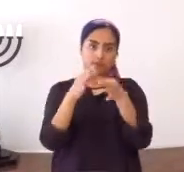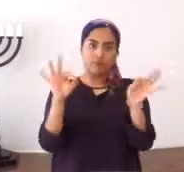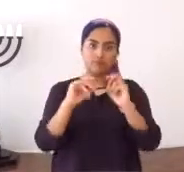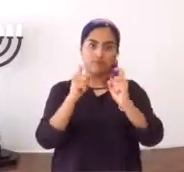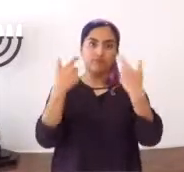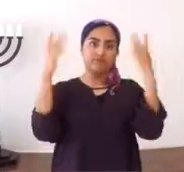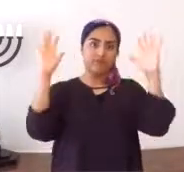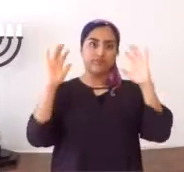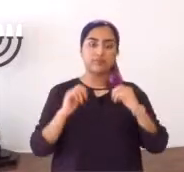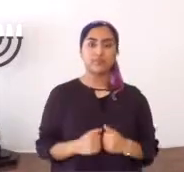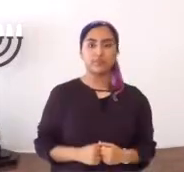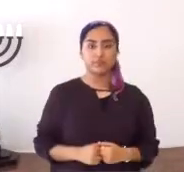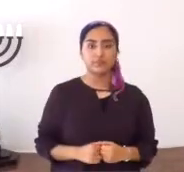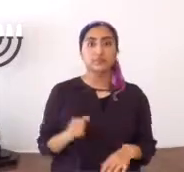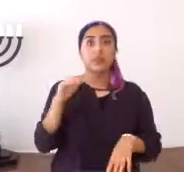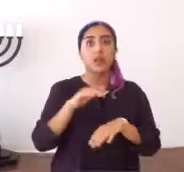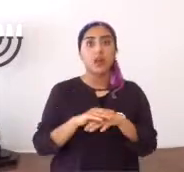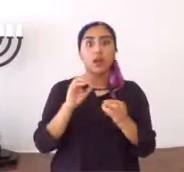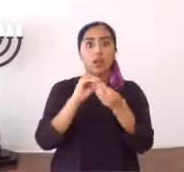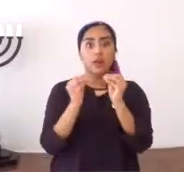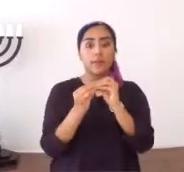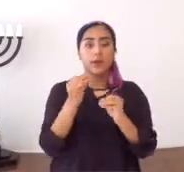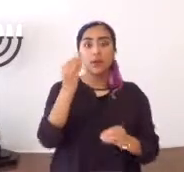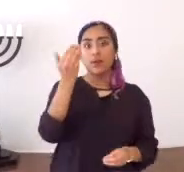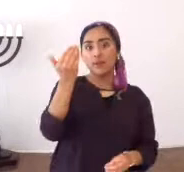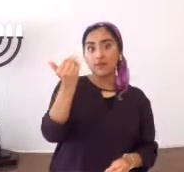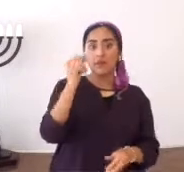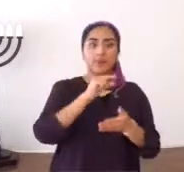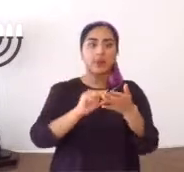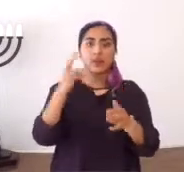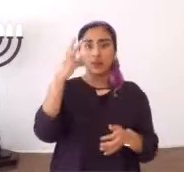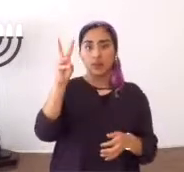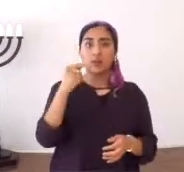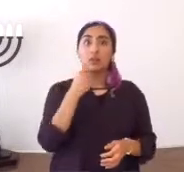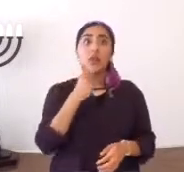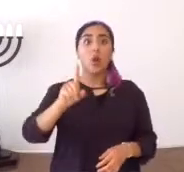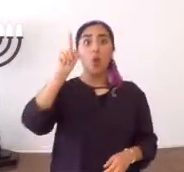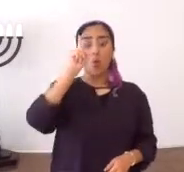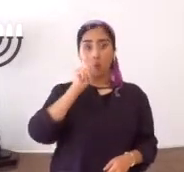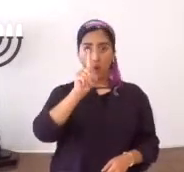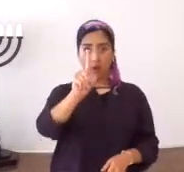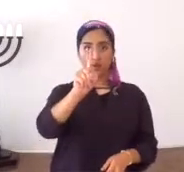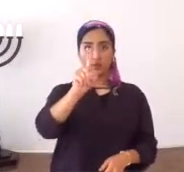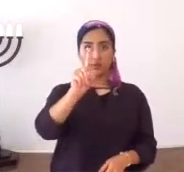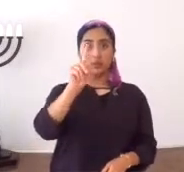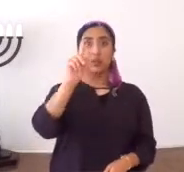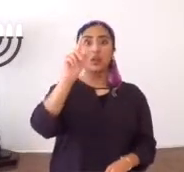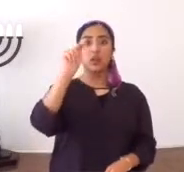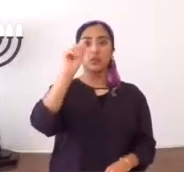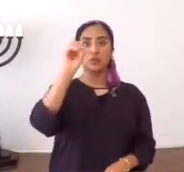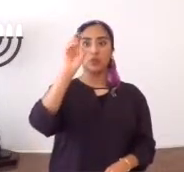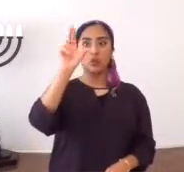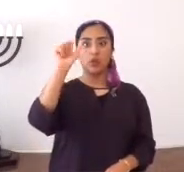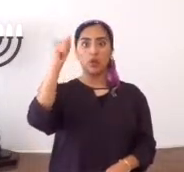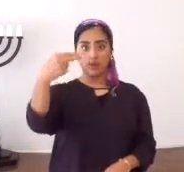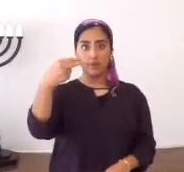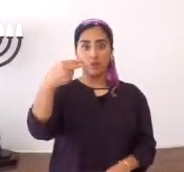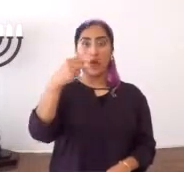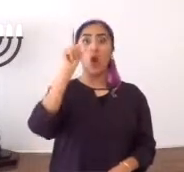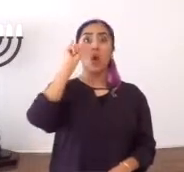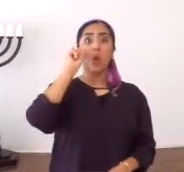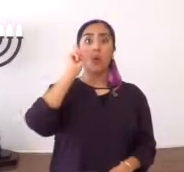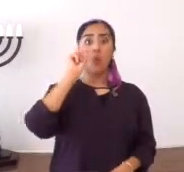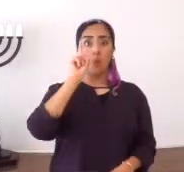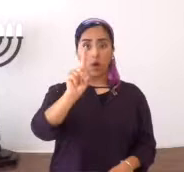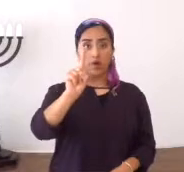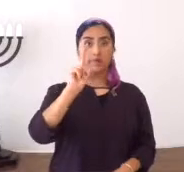en todo, por las citas que ya anteriormente expliqué, en números 15, verso 16, dice, una misma Torah,